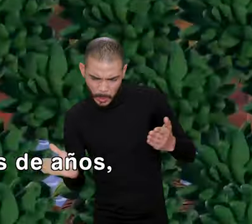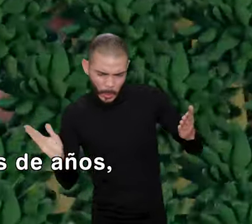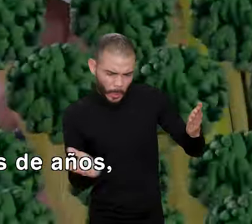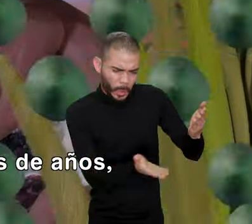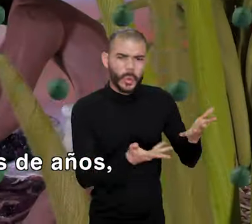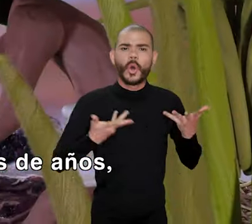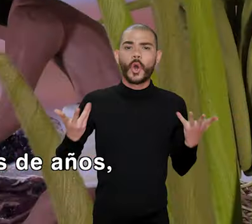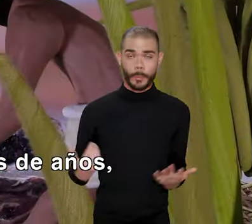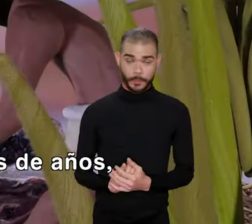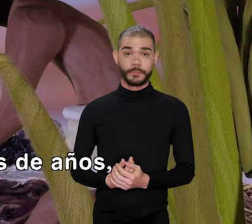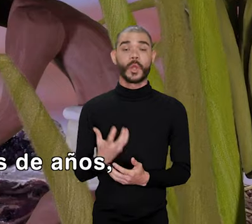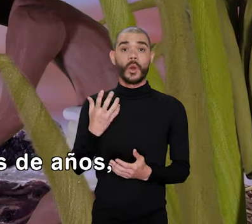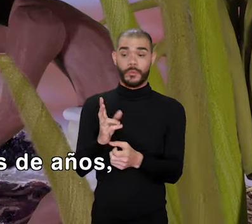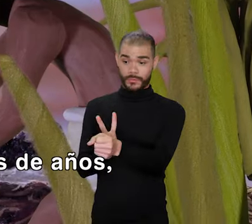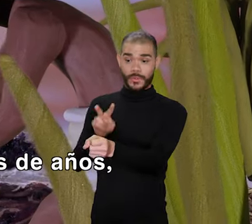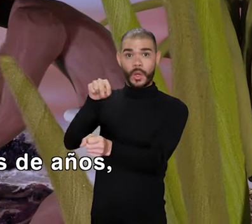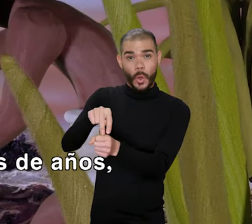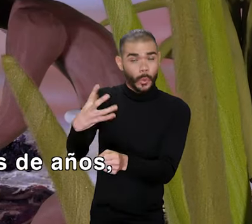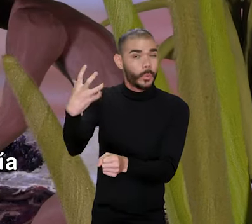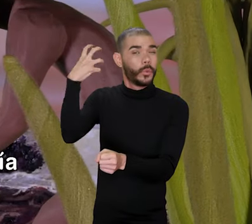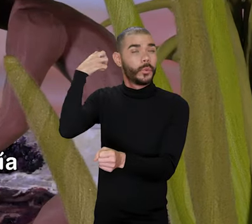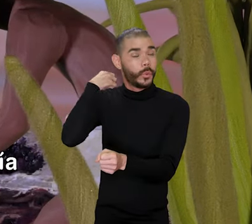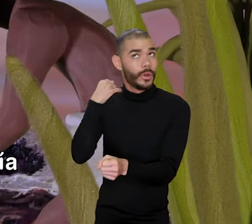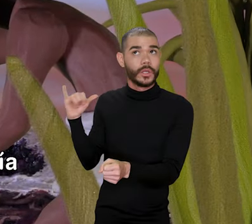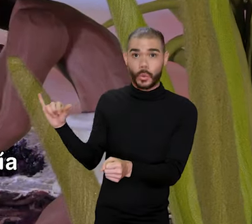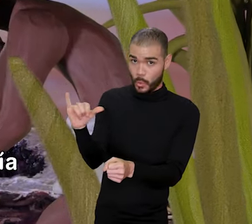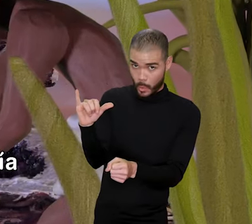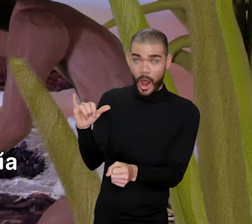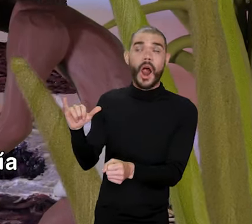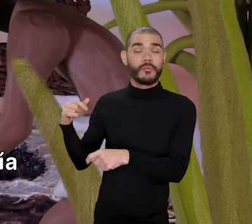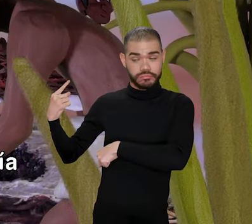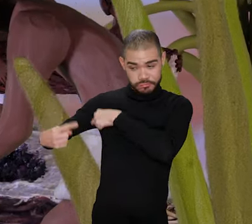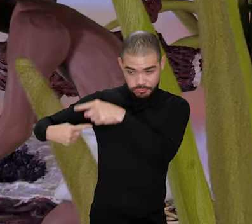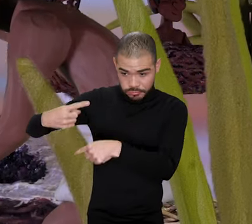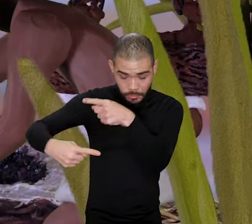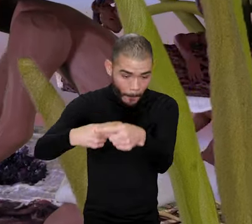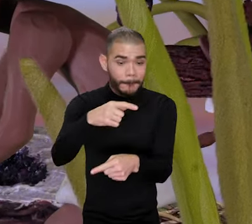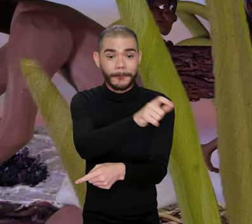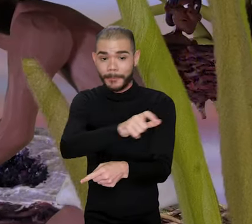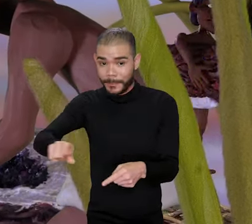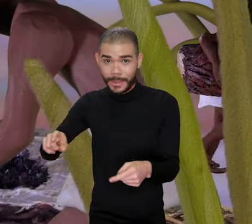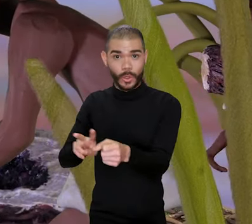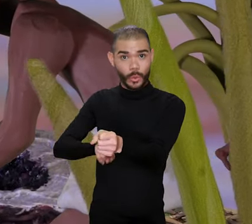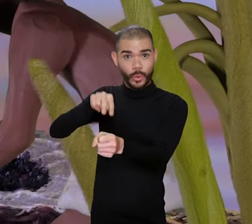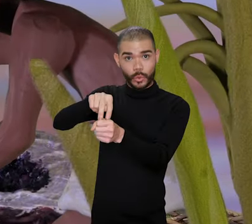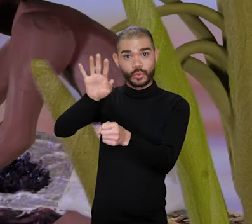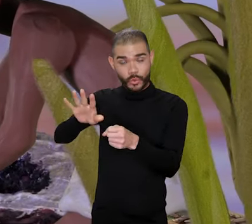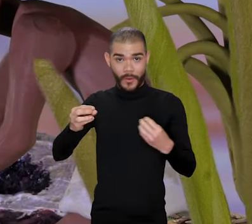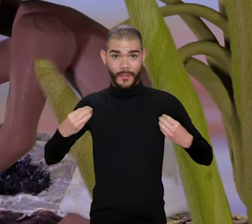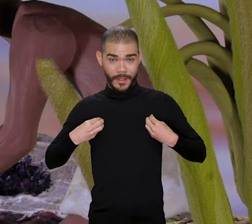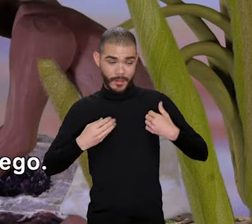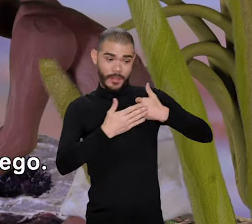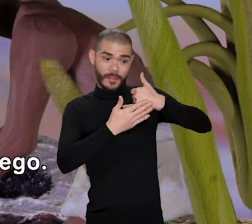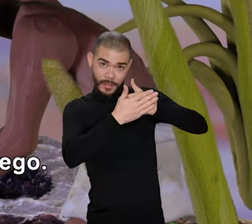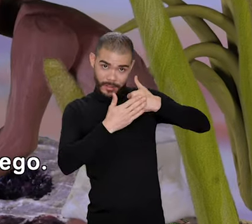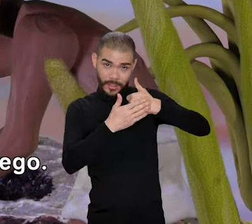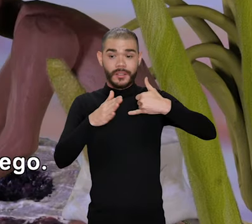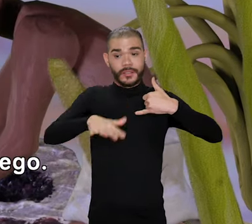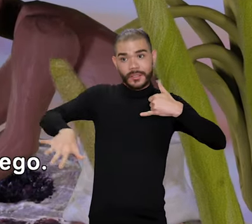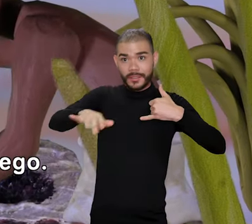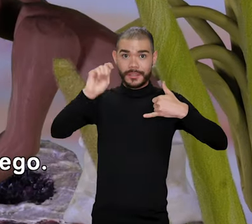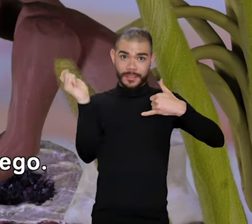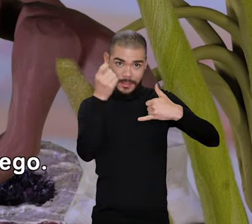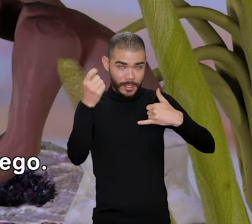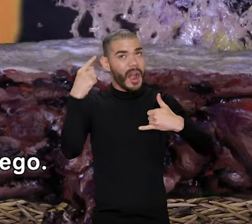Como sus ancestros hace cientos de años, el indígena de la Orinoquía consigue transformar el tronco de un árbol en una